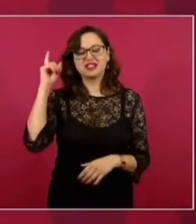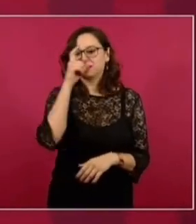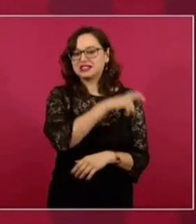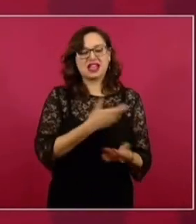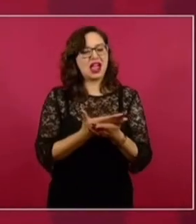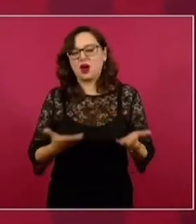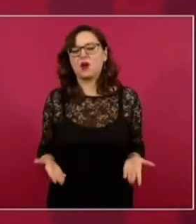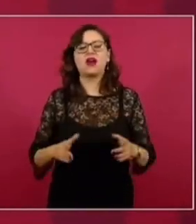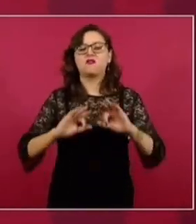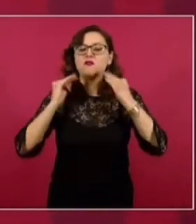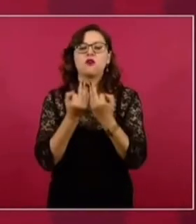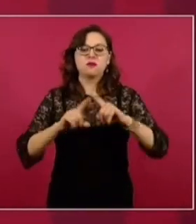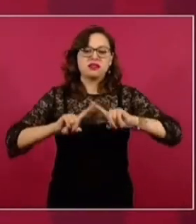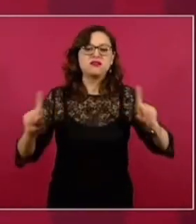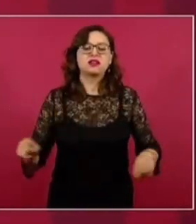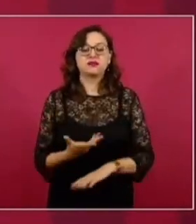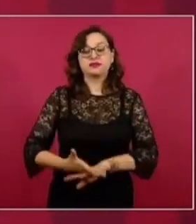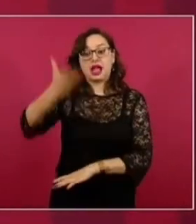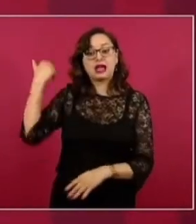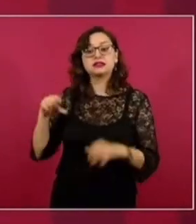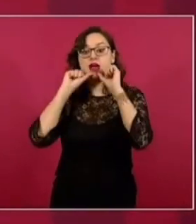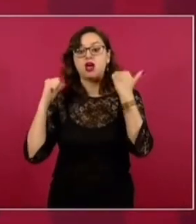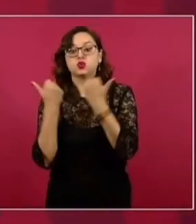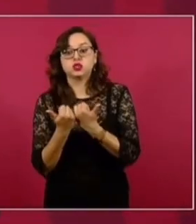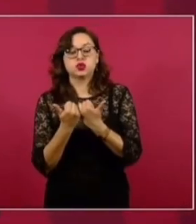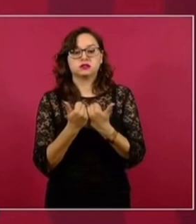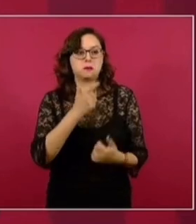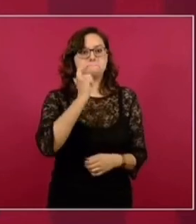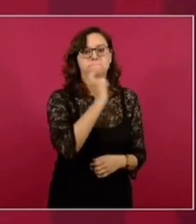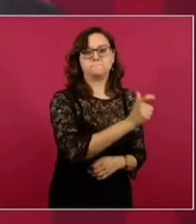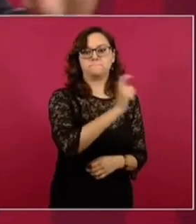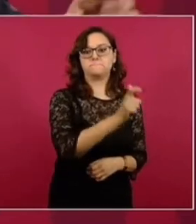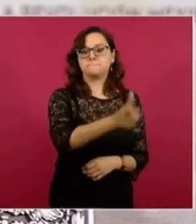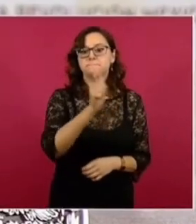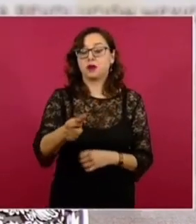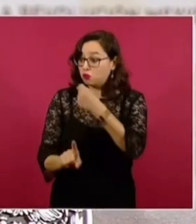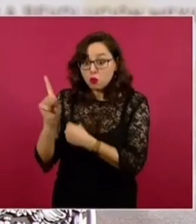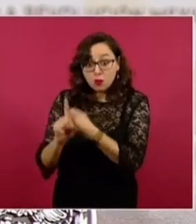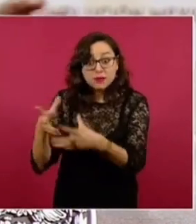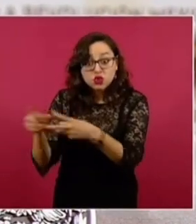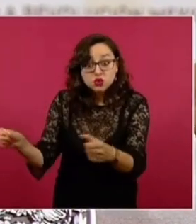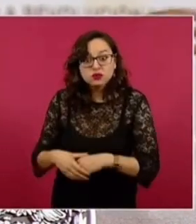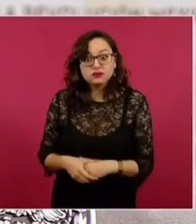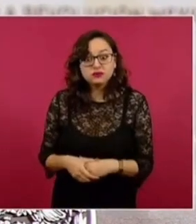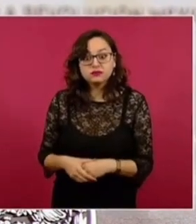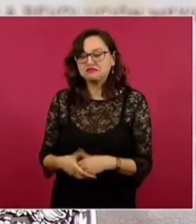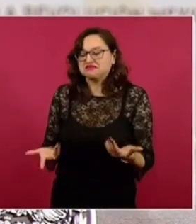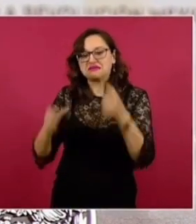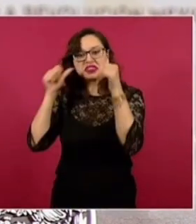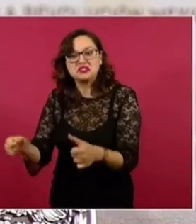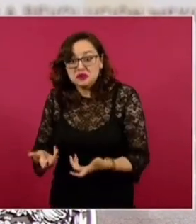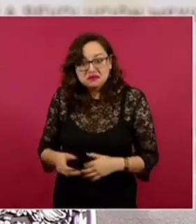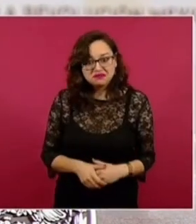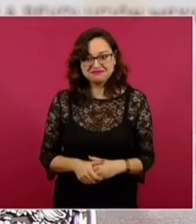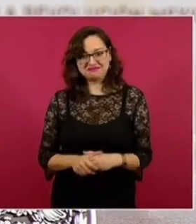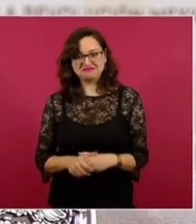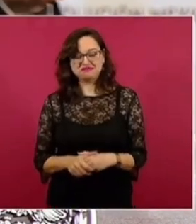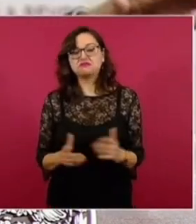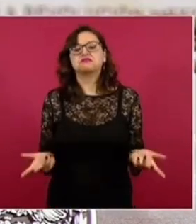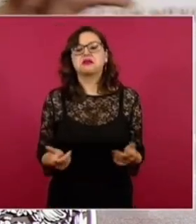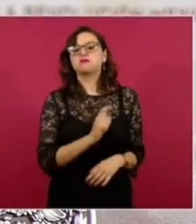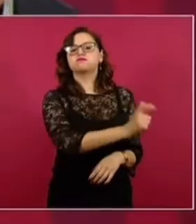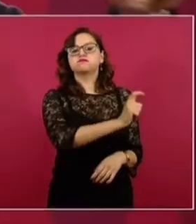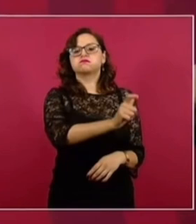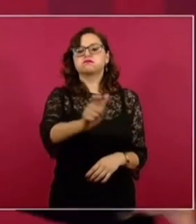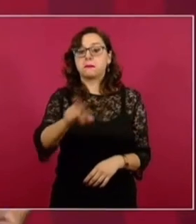Antes, a todas las asociaciones se les daba dinero. No se resolvió el problema, no se atendían las causas, sino